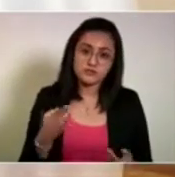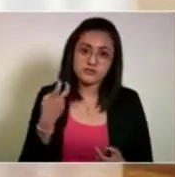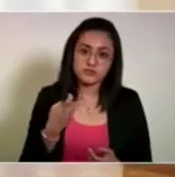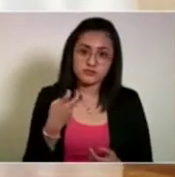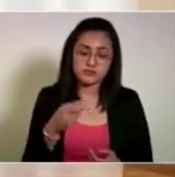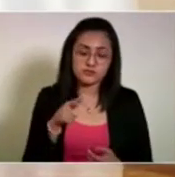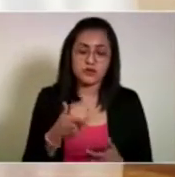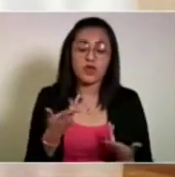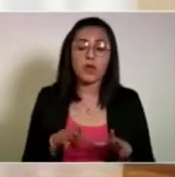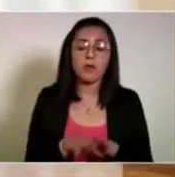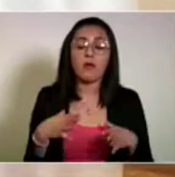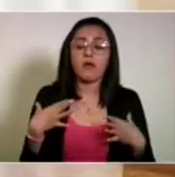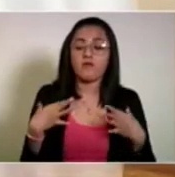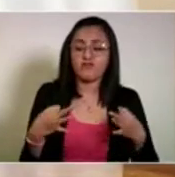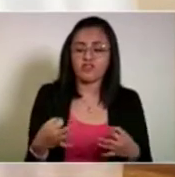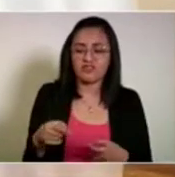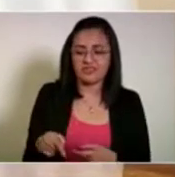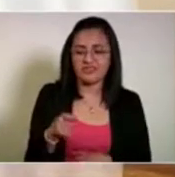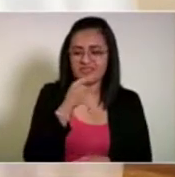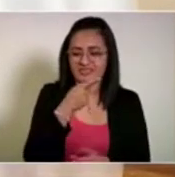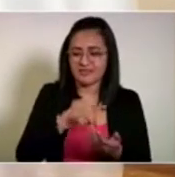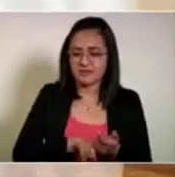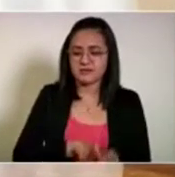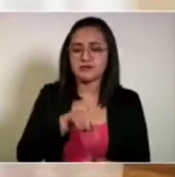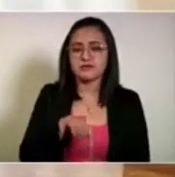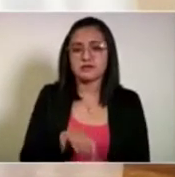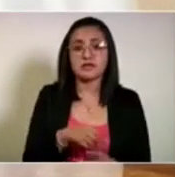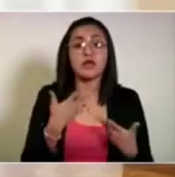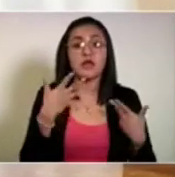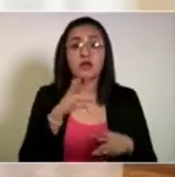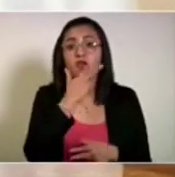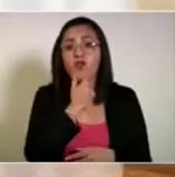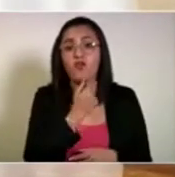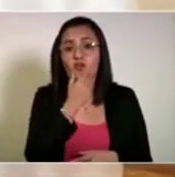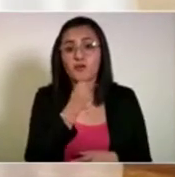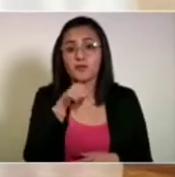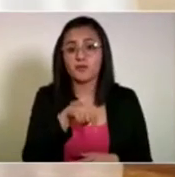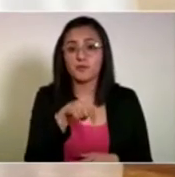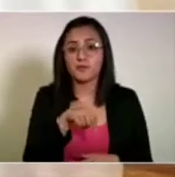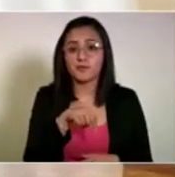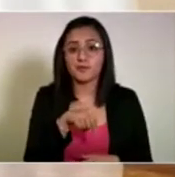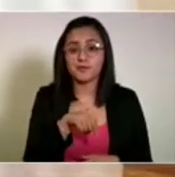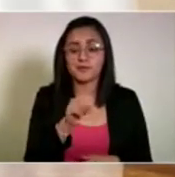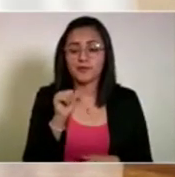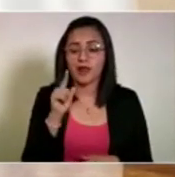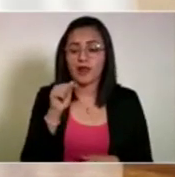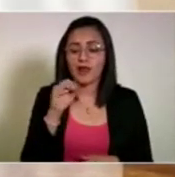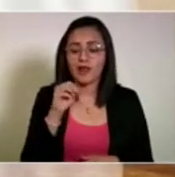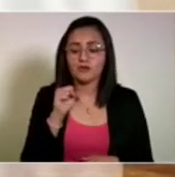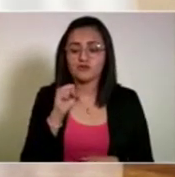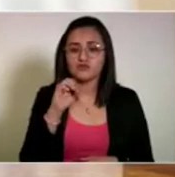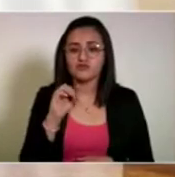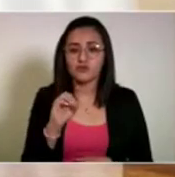fundadores se habla de que fue el señor Alonso.